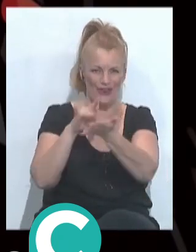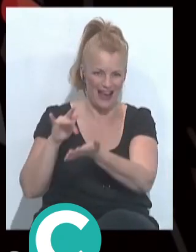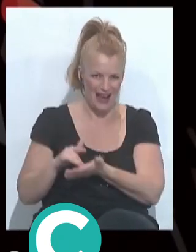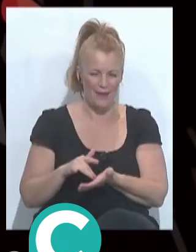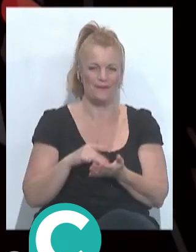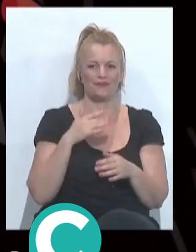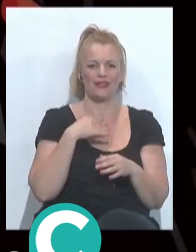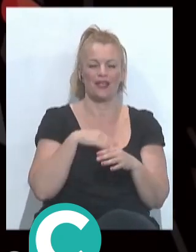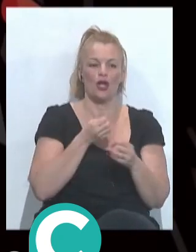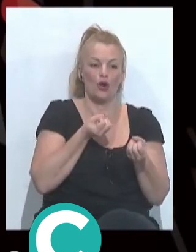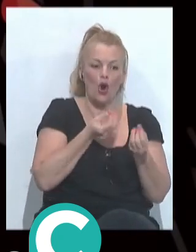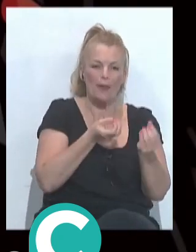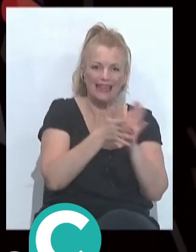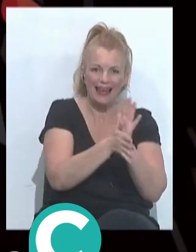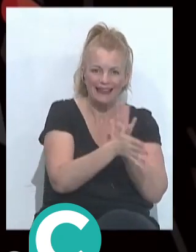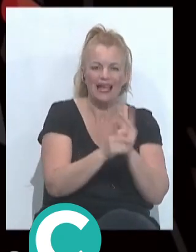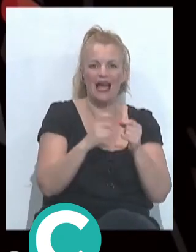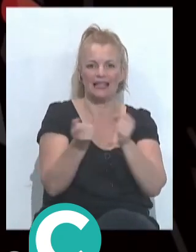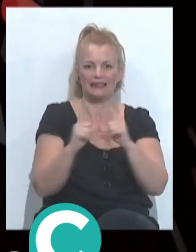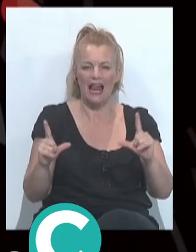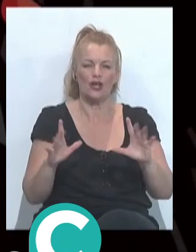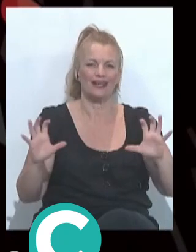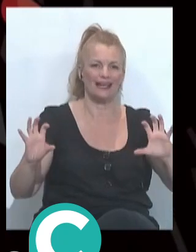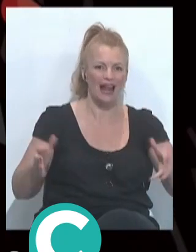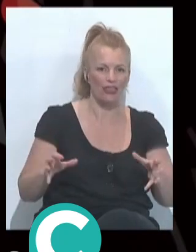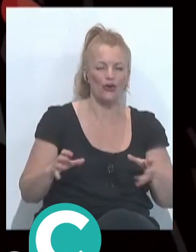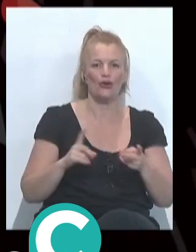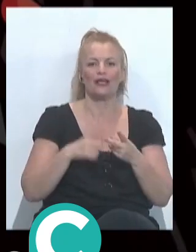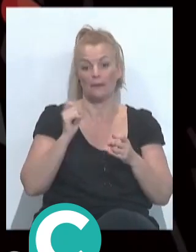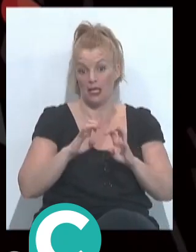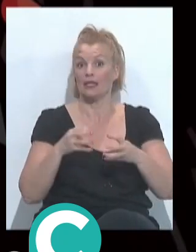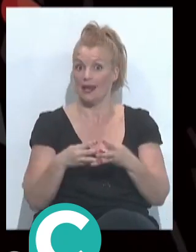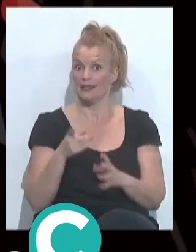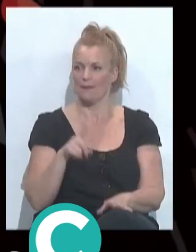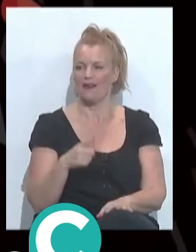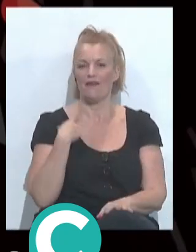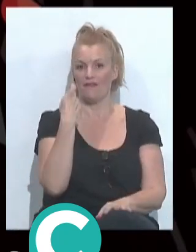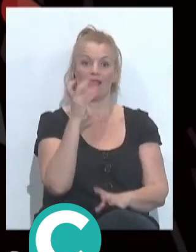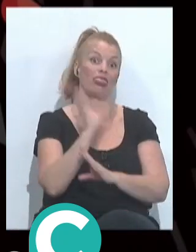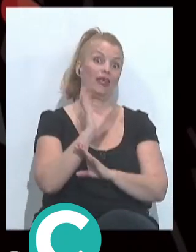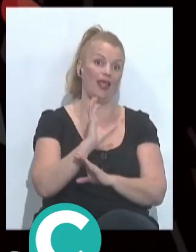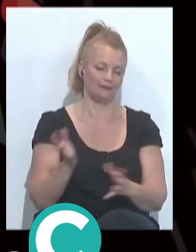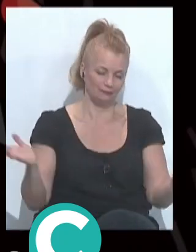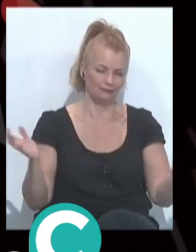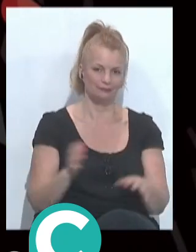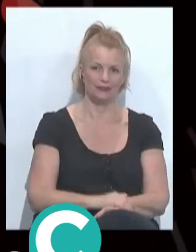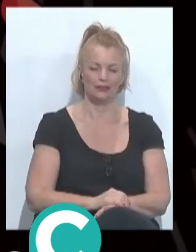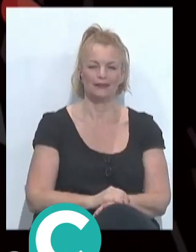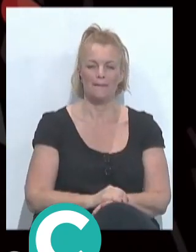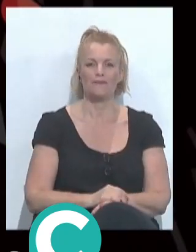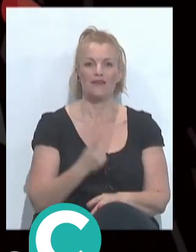todos los sitios, desde cronista a tele, radio y por internet también, o que me falta el cine, que, bueno, no lo descarto